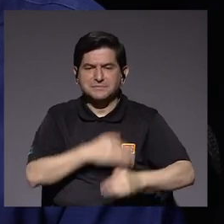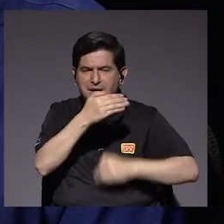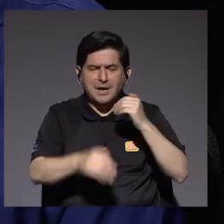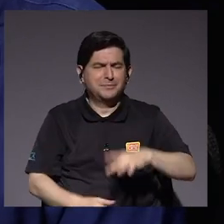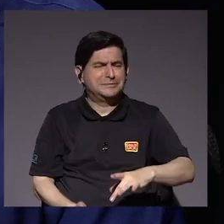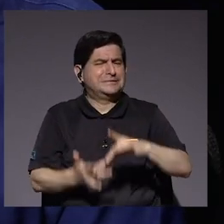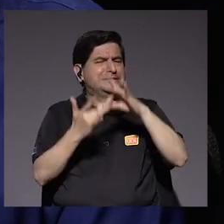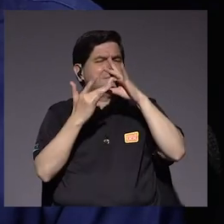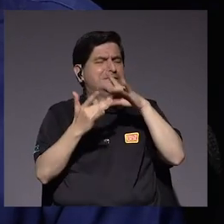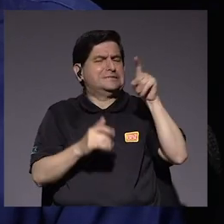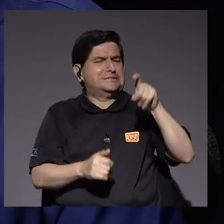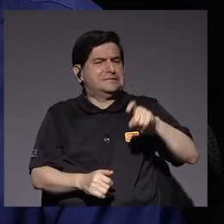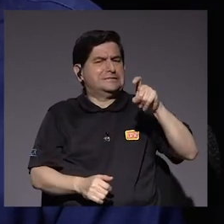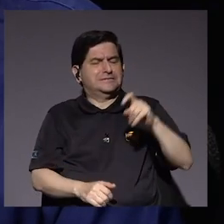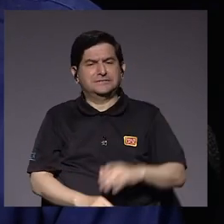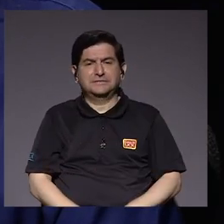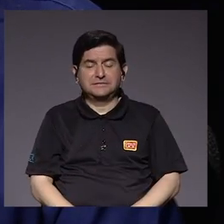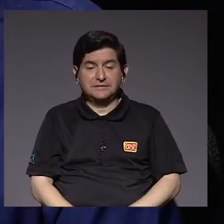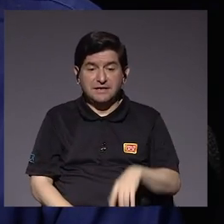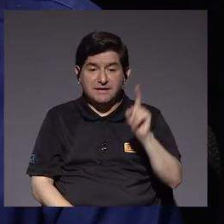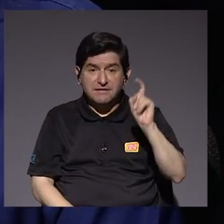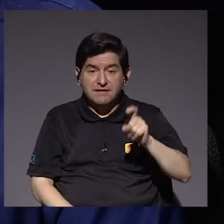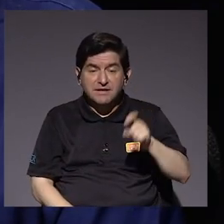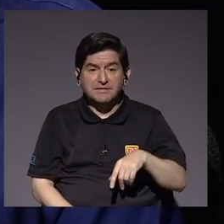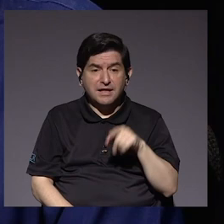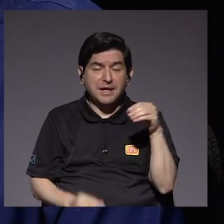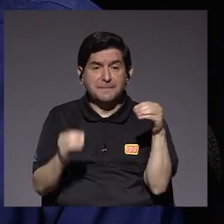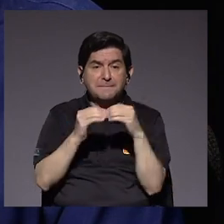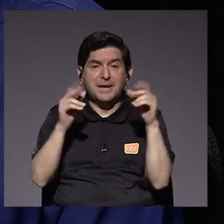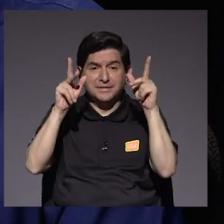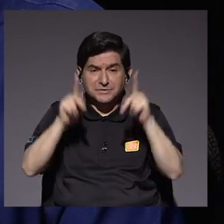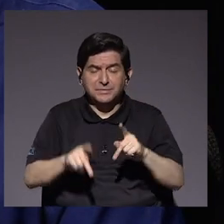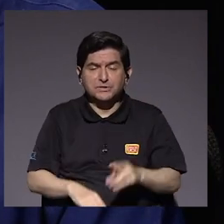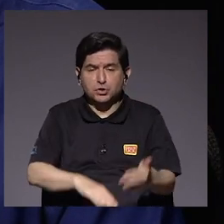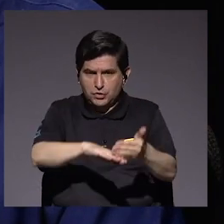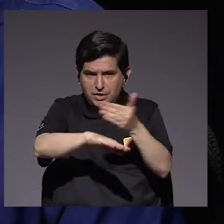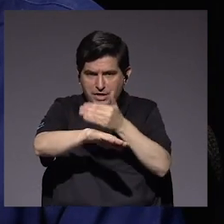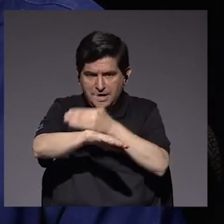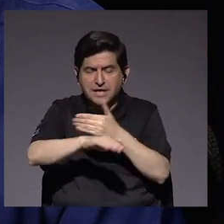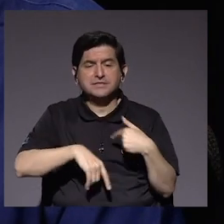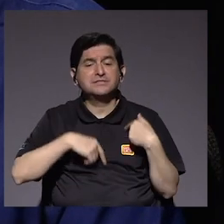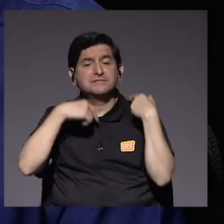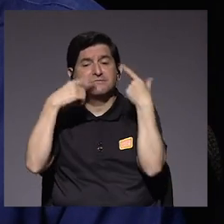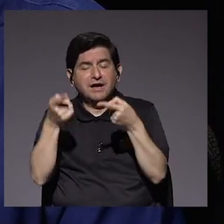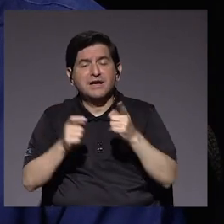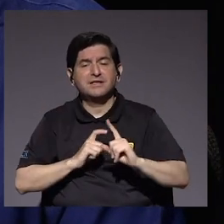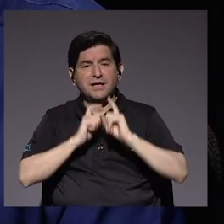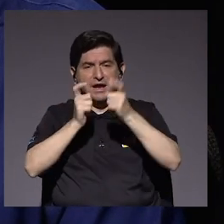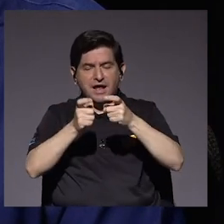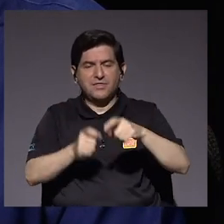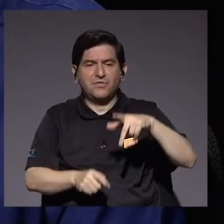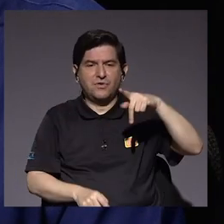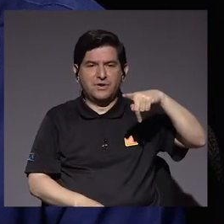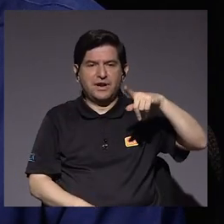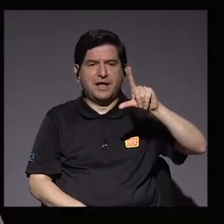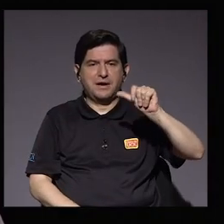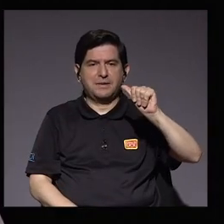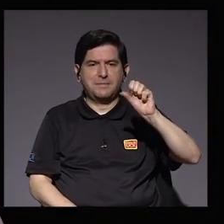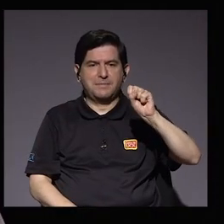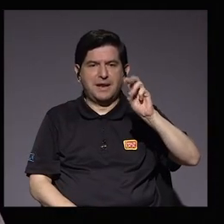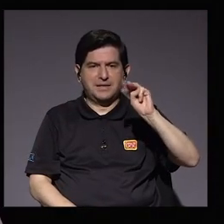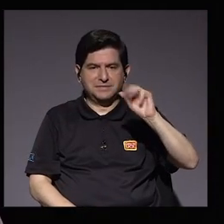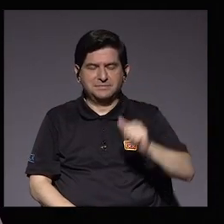muy especializado, y lo que se necesita es que más pacientes recuperados se acerquen a donar su plasma.